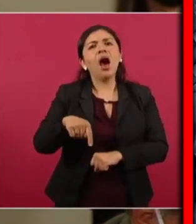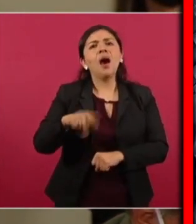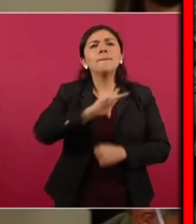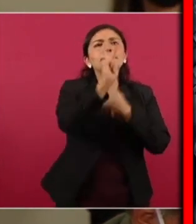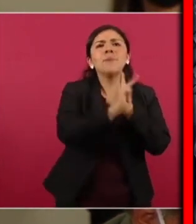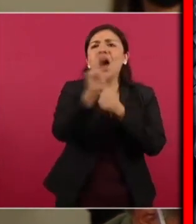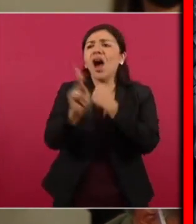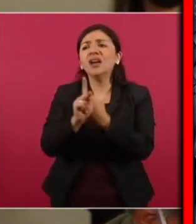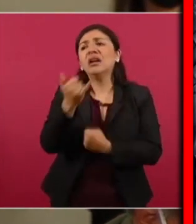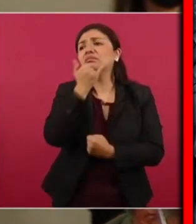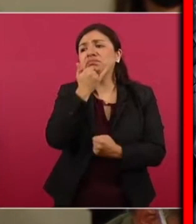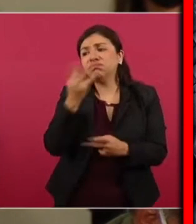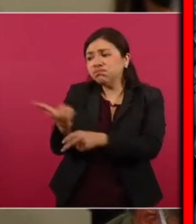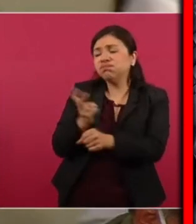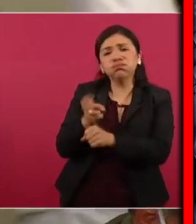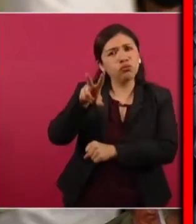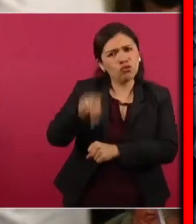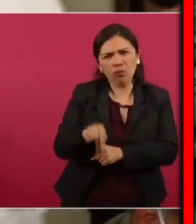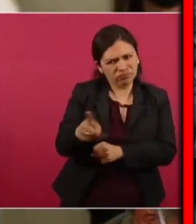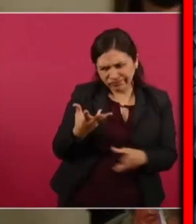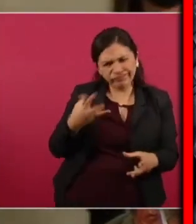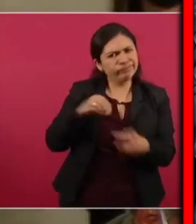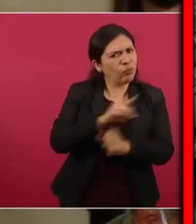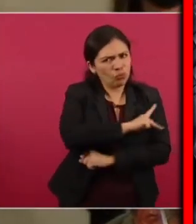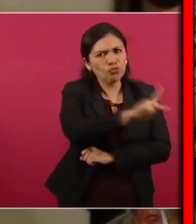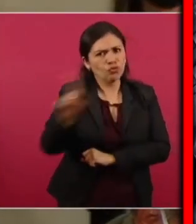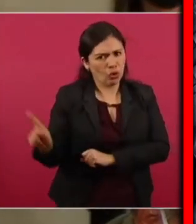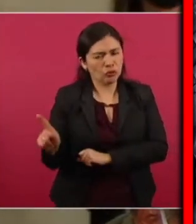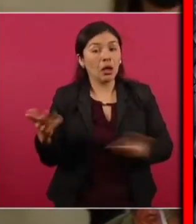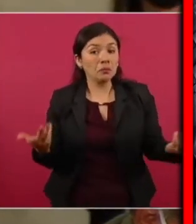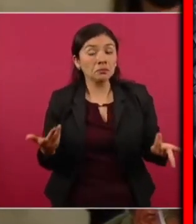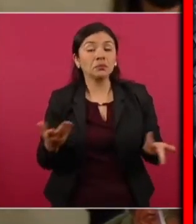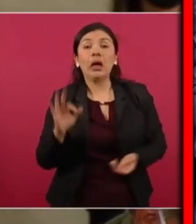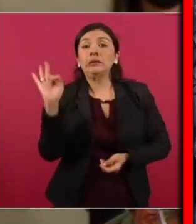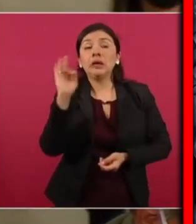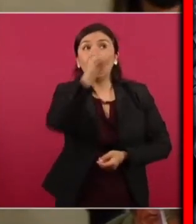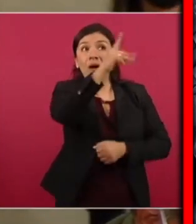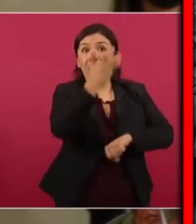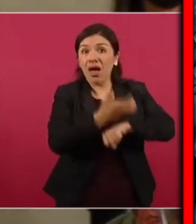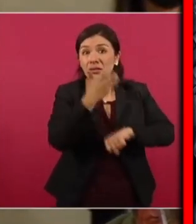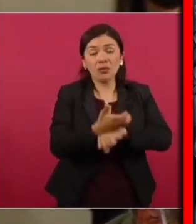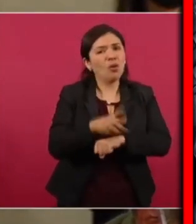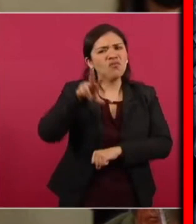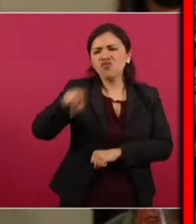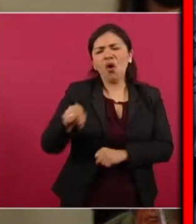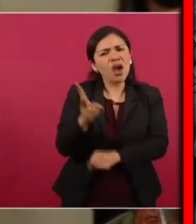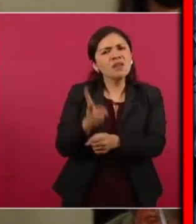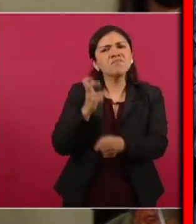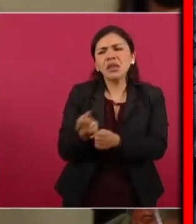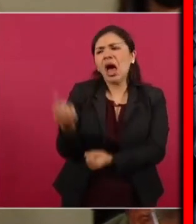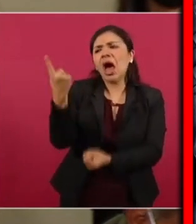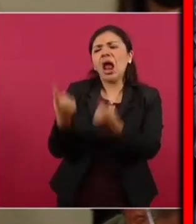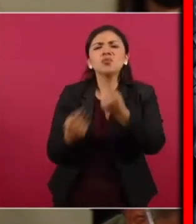a nadie de la cumbre si finalmente Estados Unidos no invita a un país porque no hay